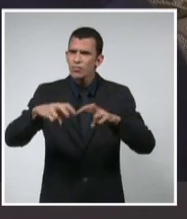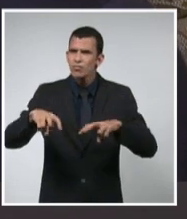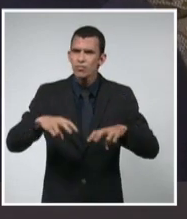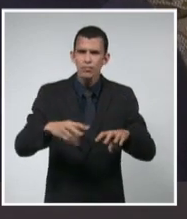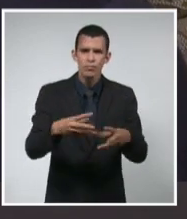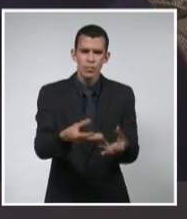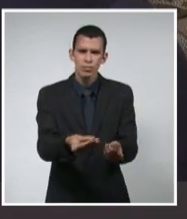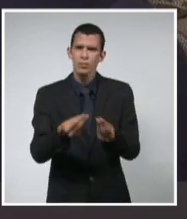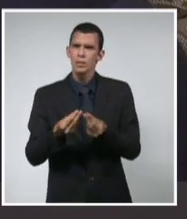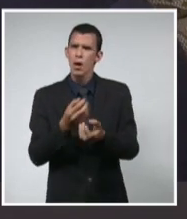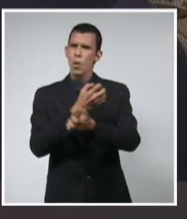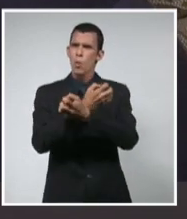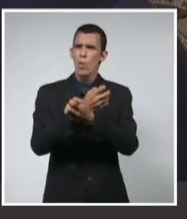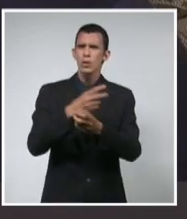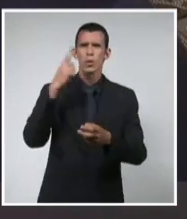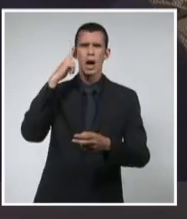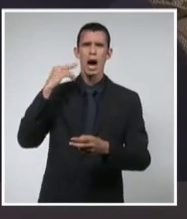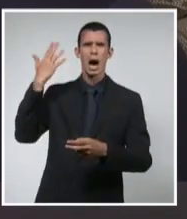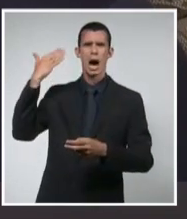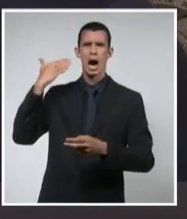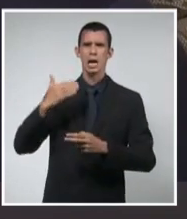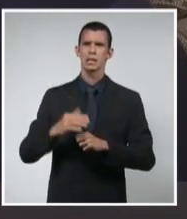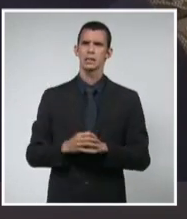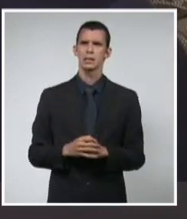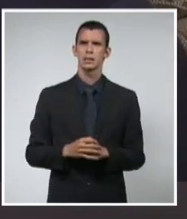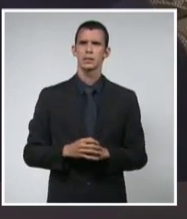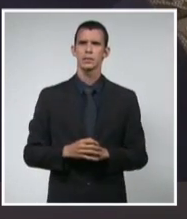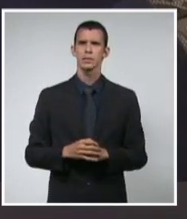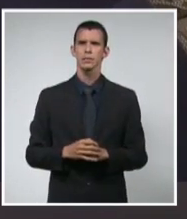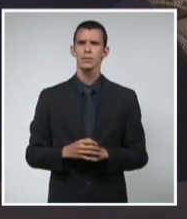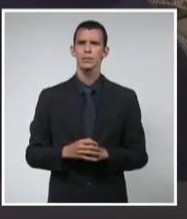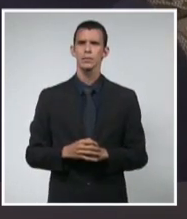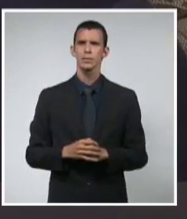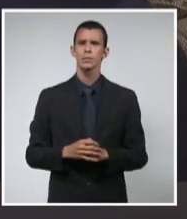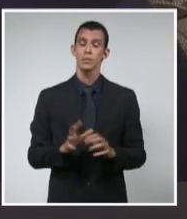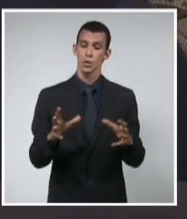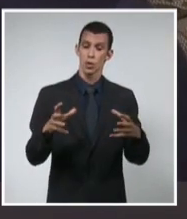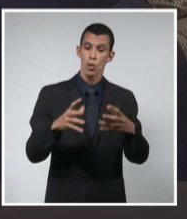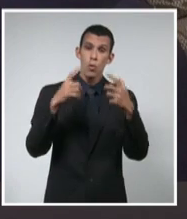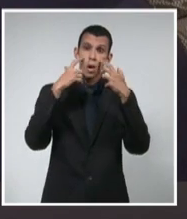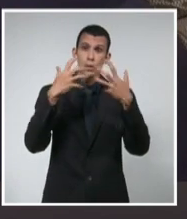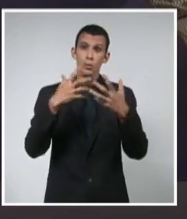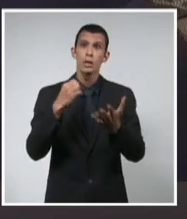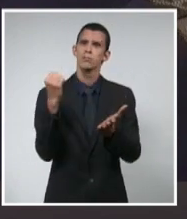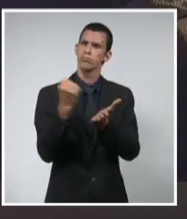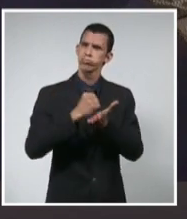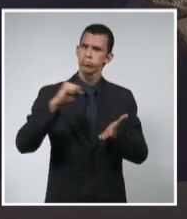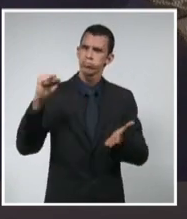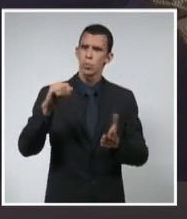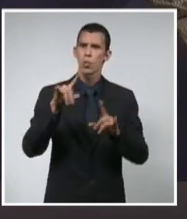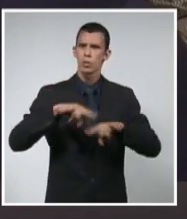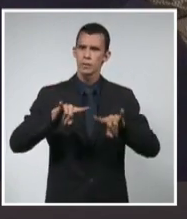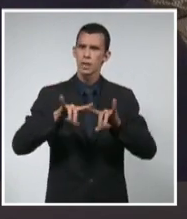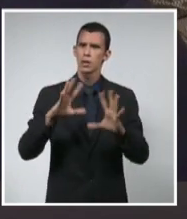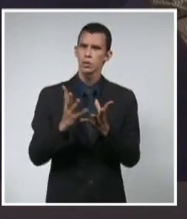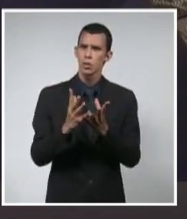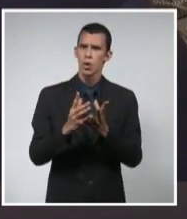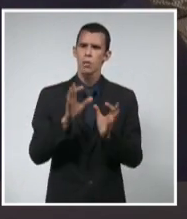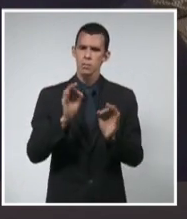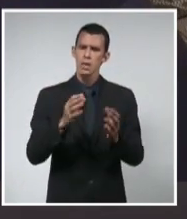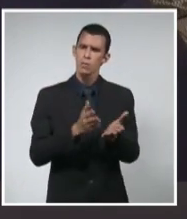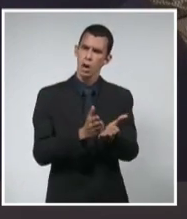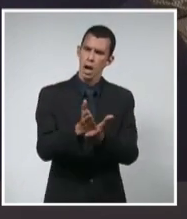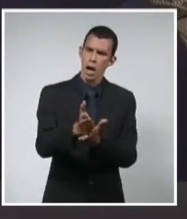de todo el oriente de Cuba y en especial un núcleo de investigadores